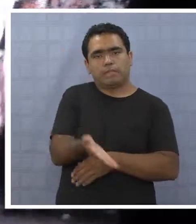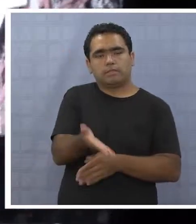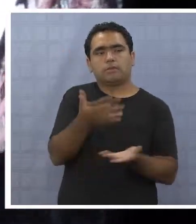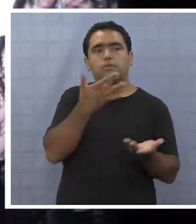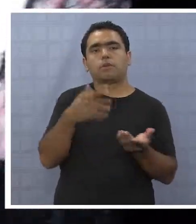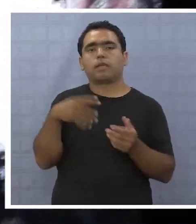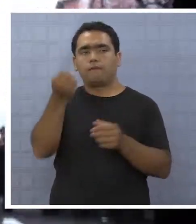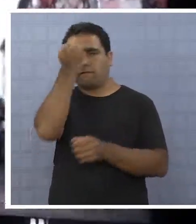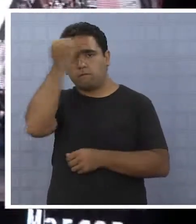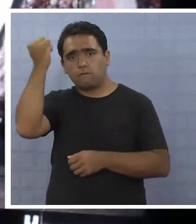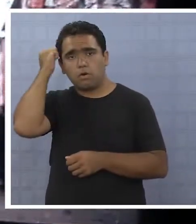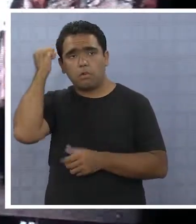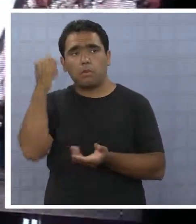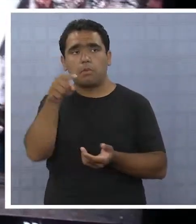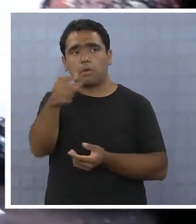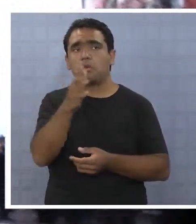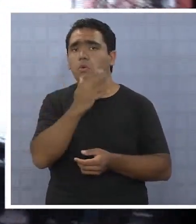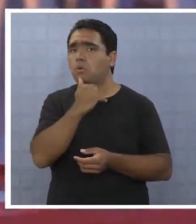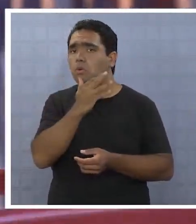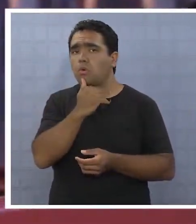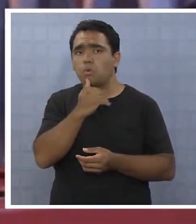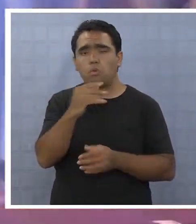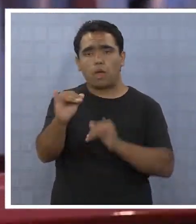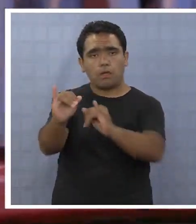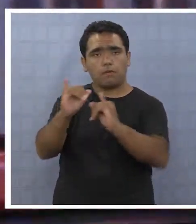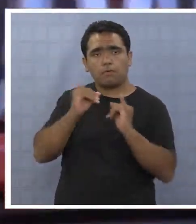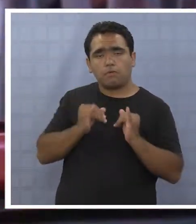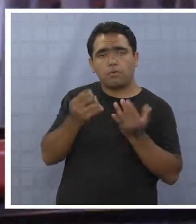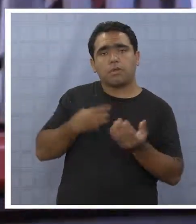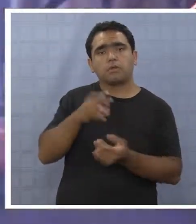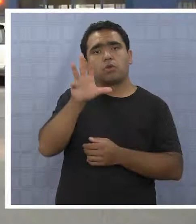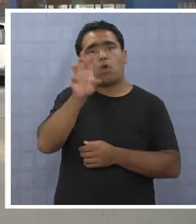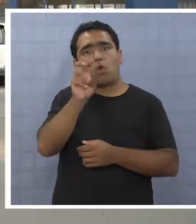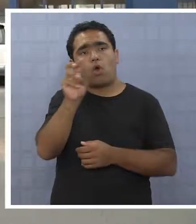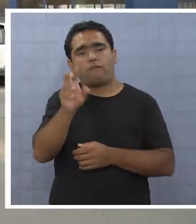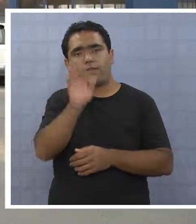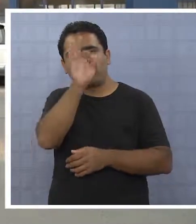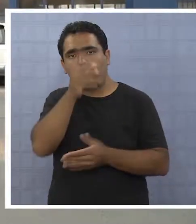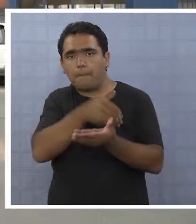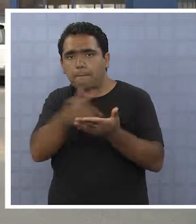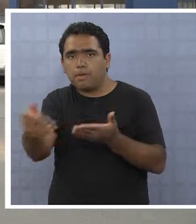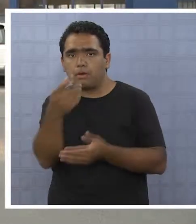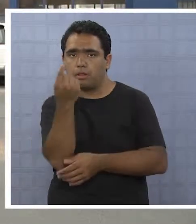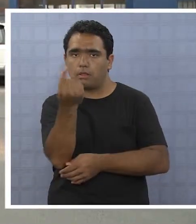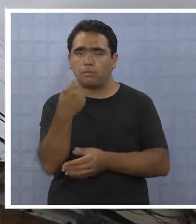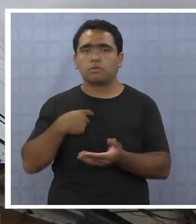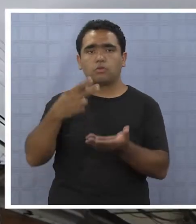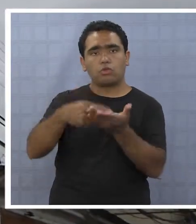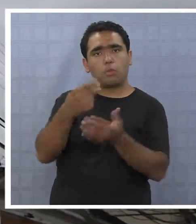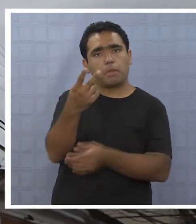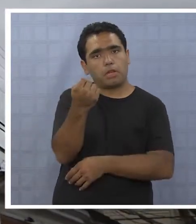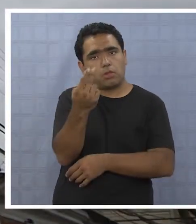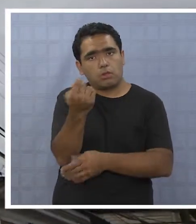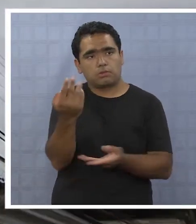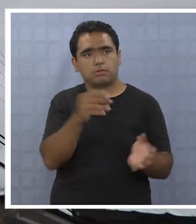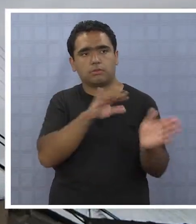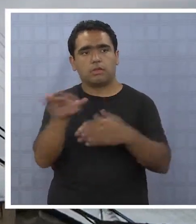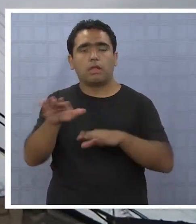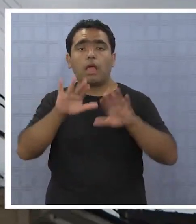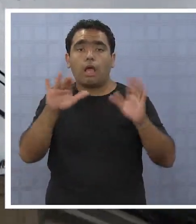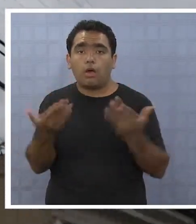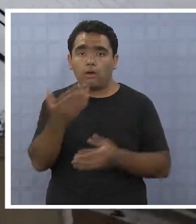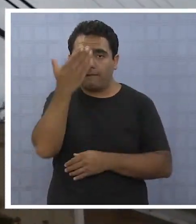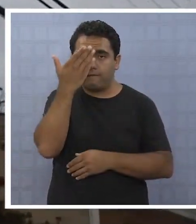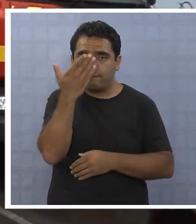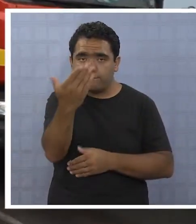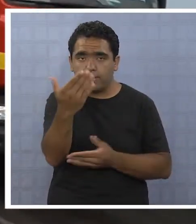que estos no rindieran, a juicio de la Administración Municipal, los 90 millones de pesos entregados el 2012. Por lo pronto, frente a los nuevos